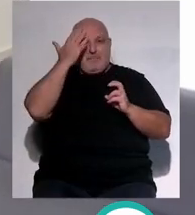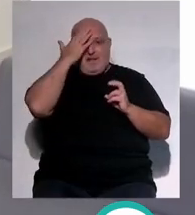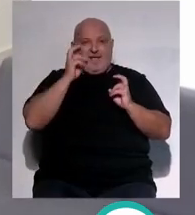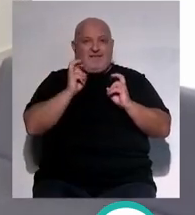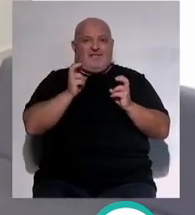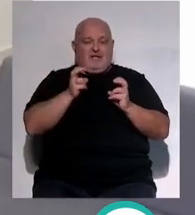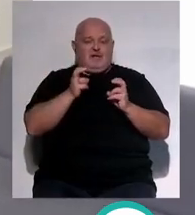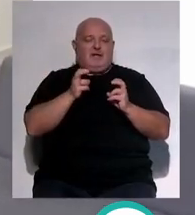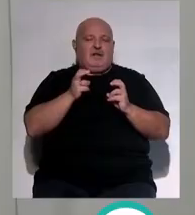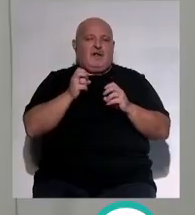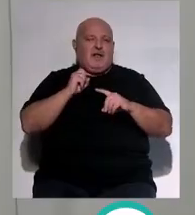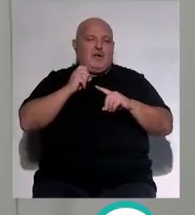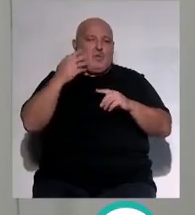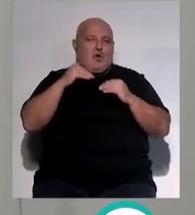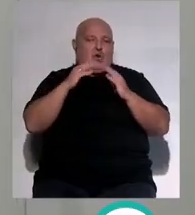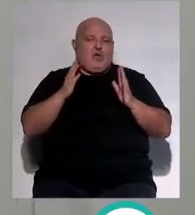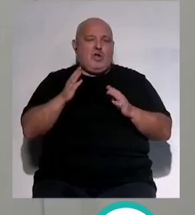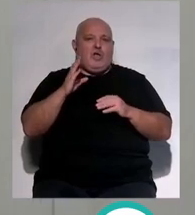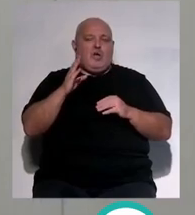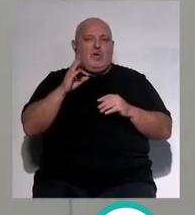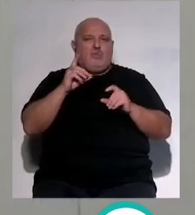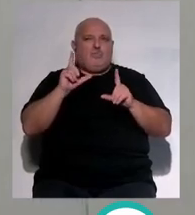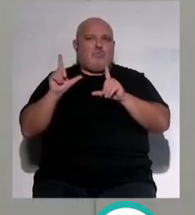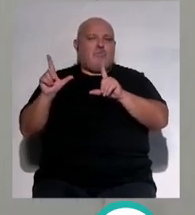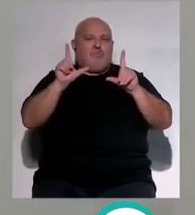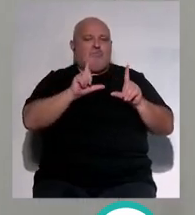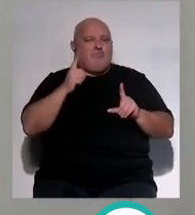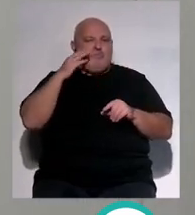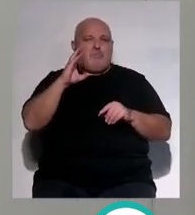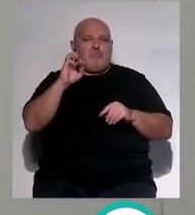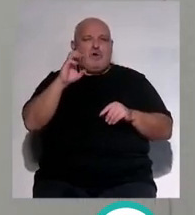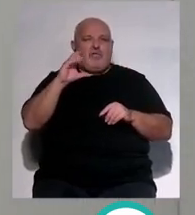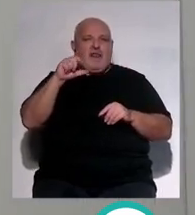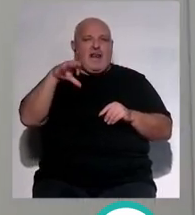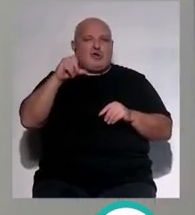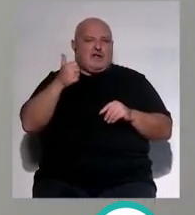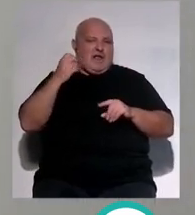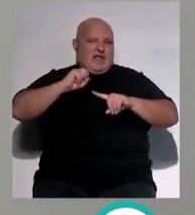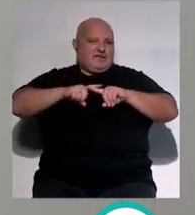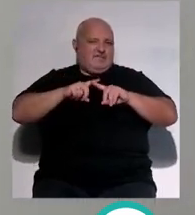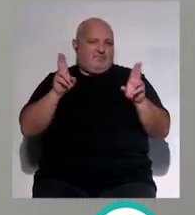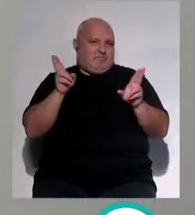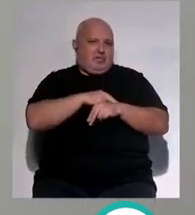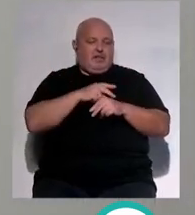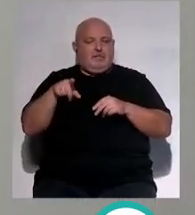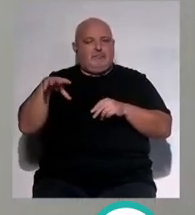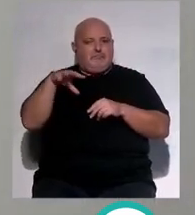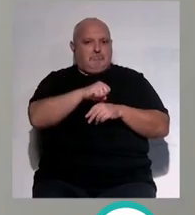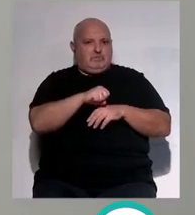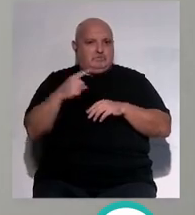era el antiguo local que ocupaba porcelanosa si nos puede servir de referencia